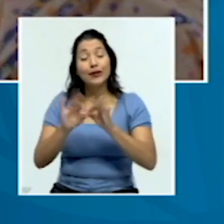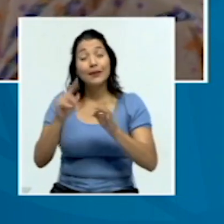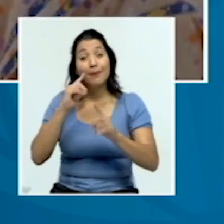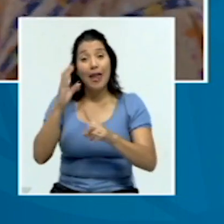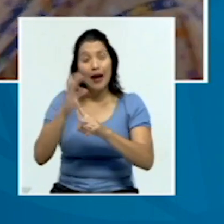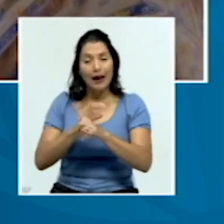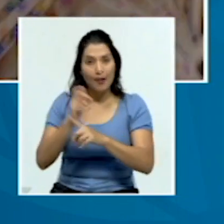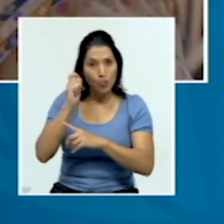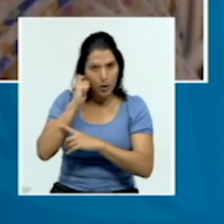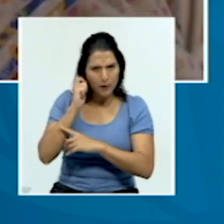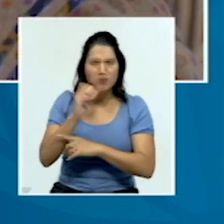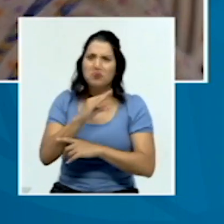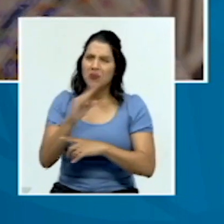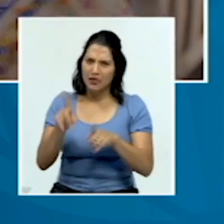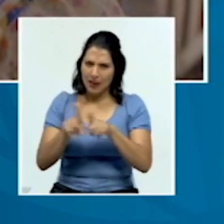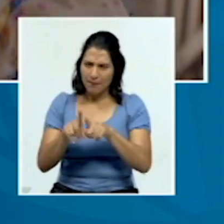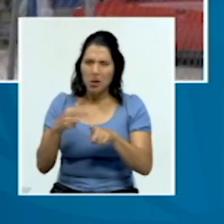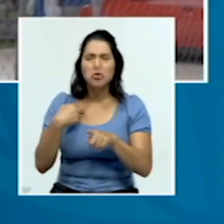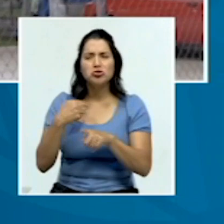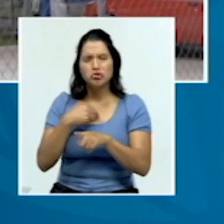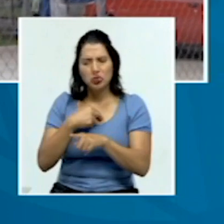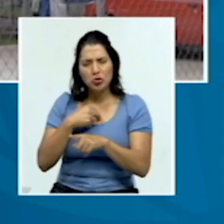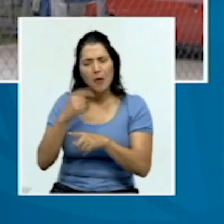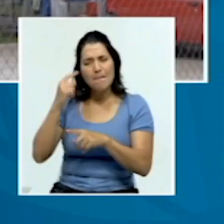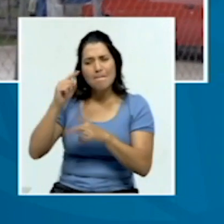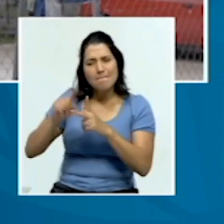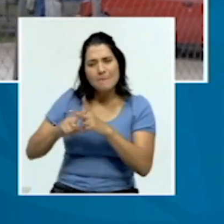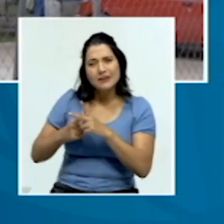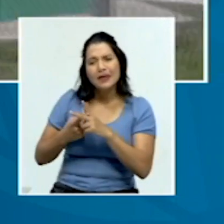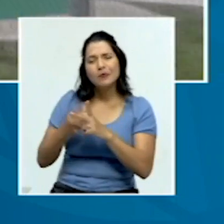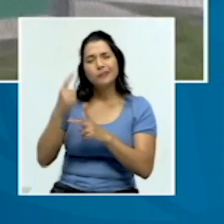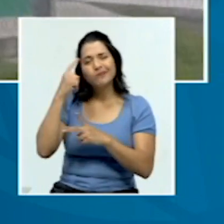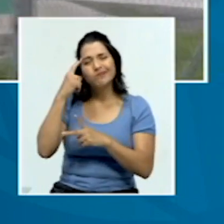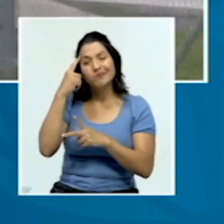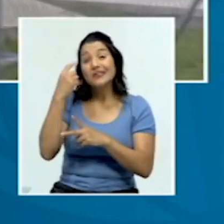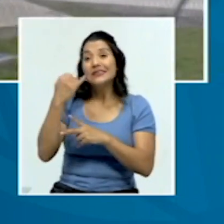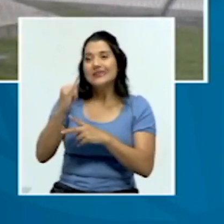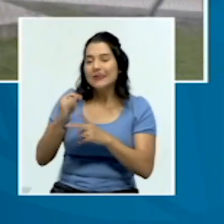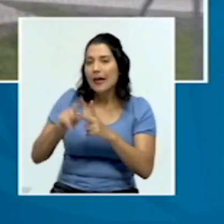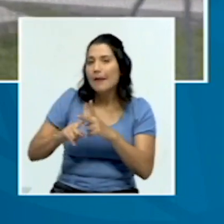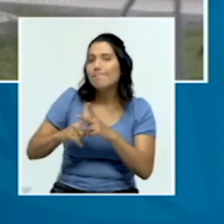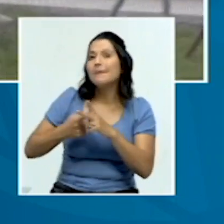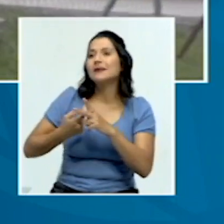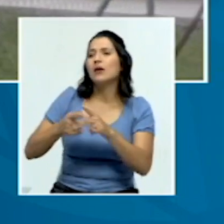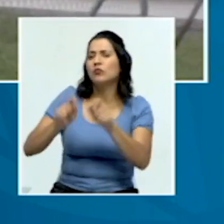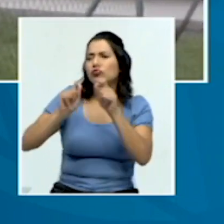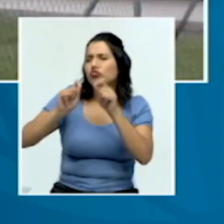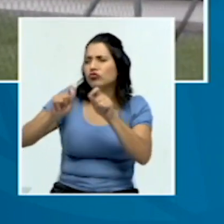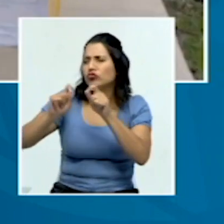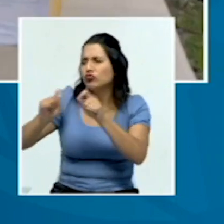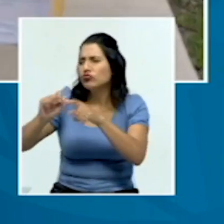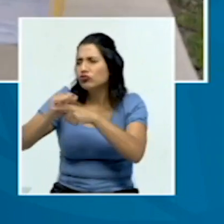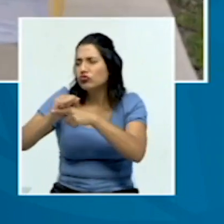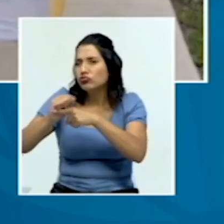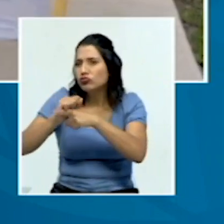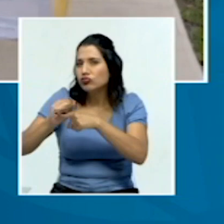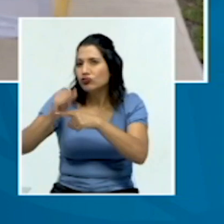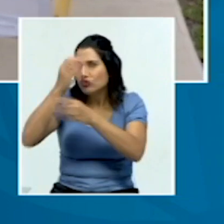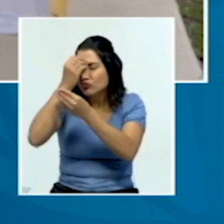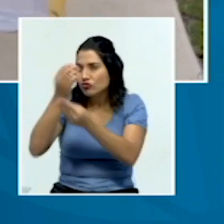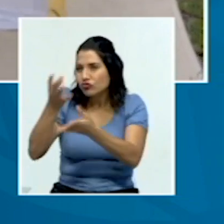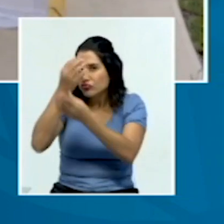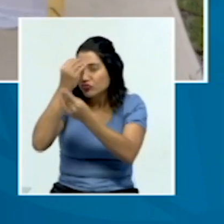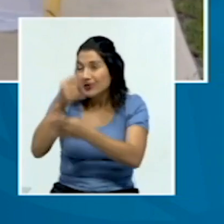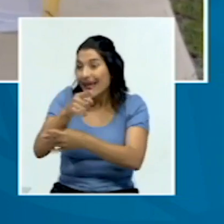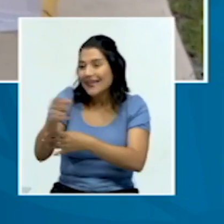espacios de educación en la parte ginecóps, etcétera, en donde también damos capacitaciones del conocimiento del sistema